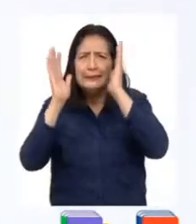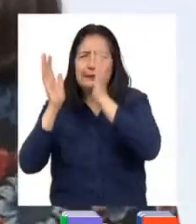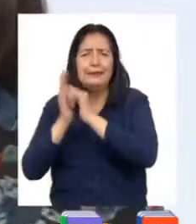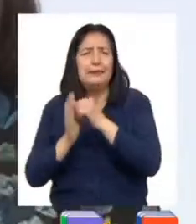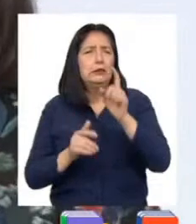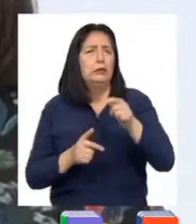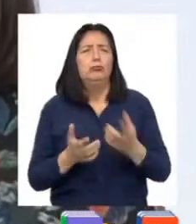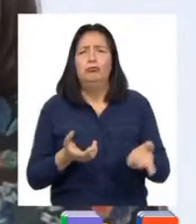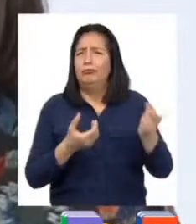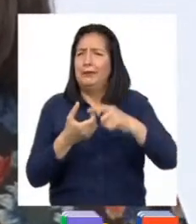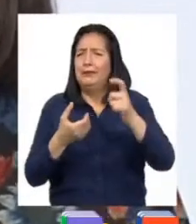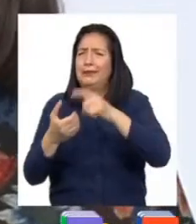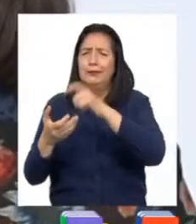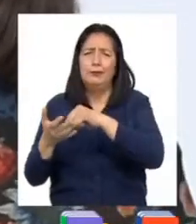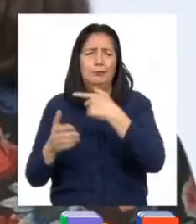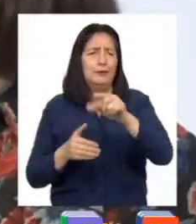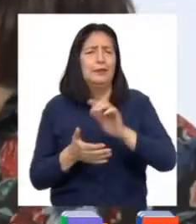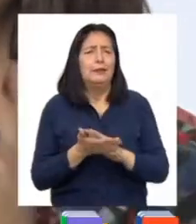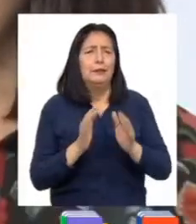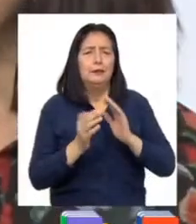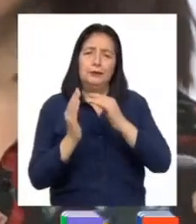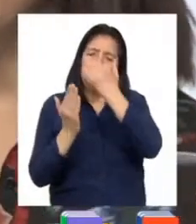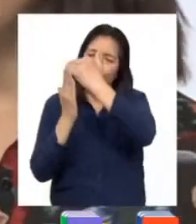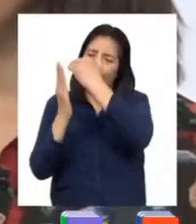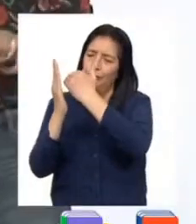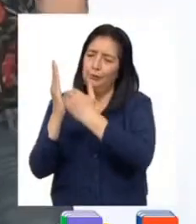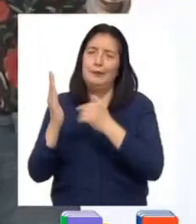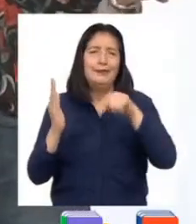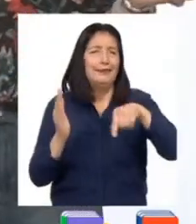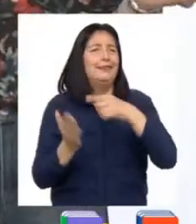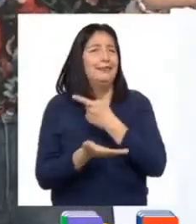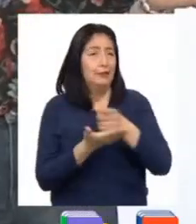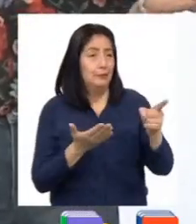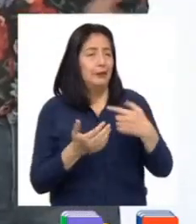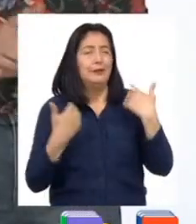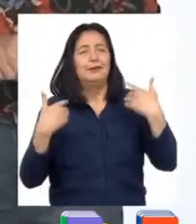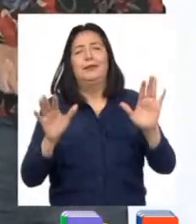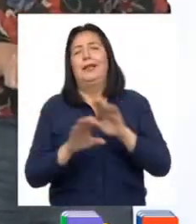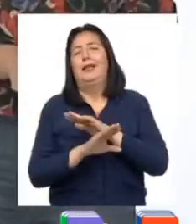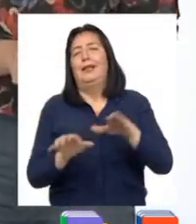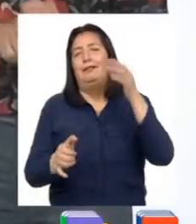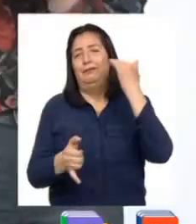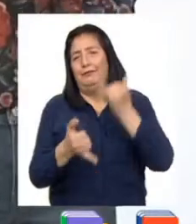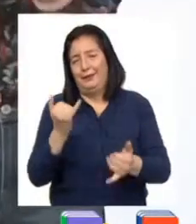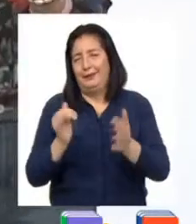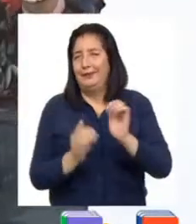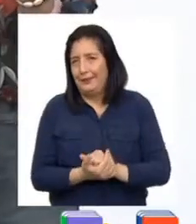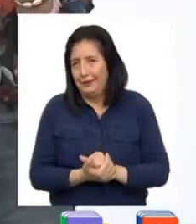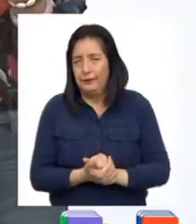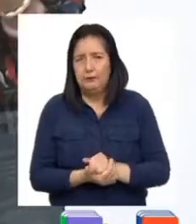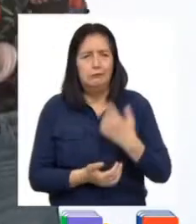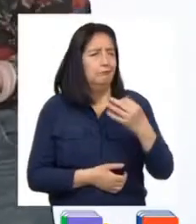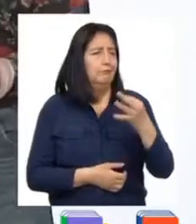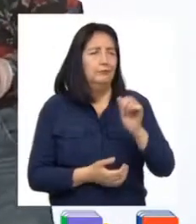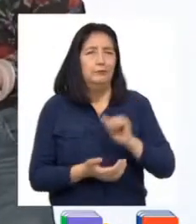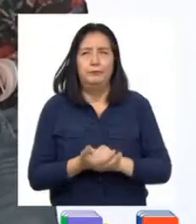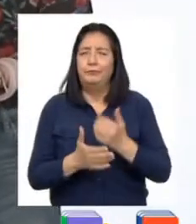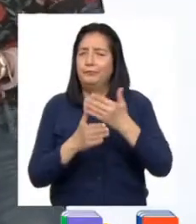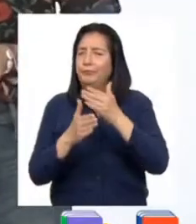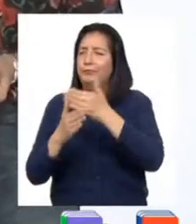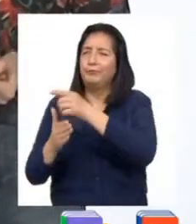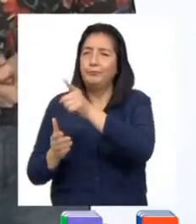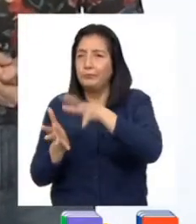seguir participando en las actividades programadas en lo que queda de esta semana. Hemos llegado al final del programa. Como siempre, compartan sus